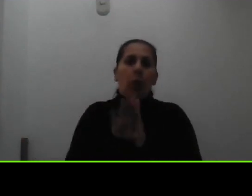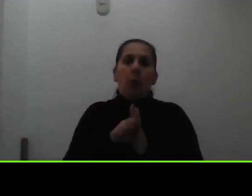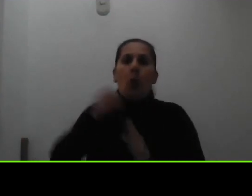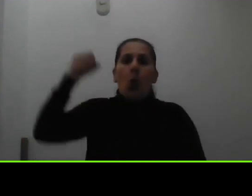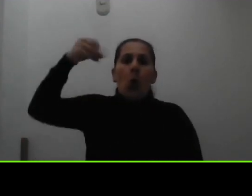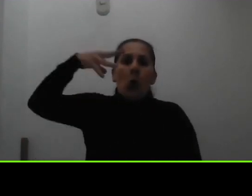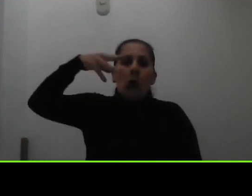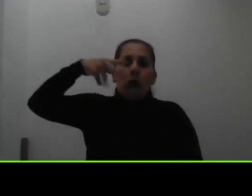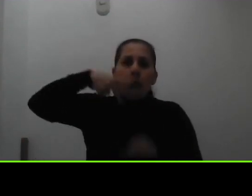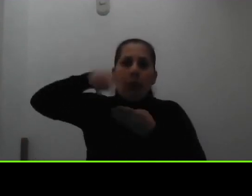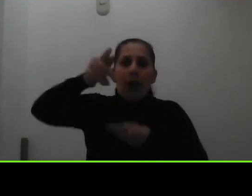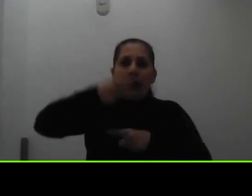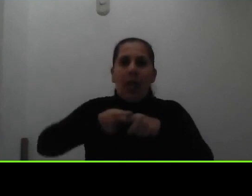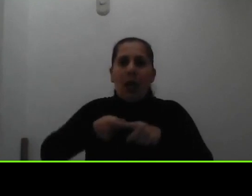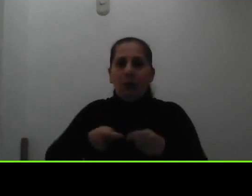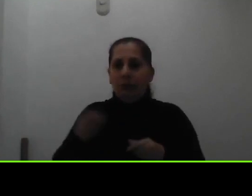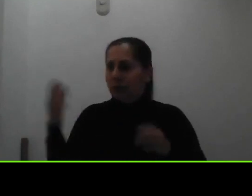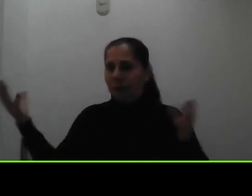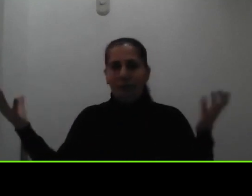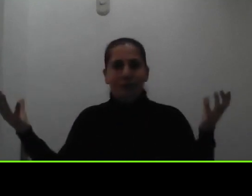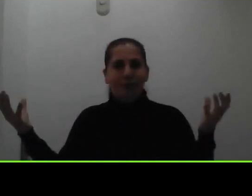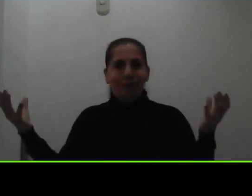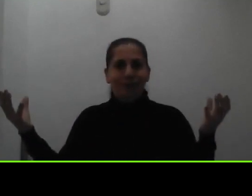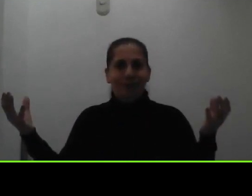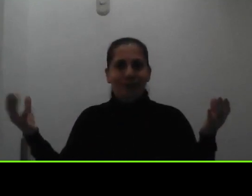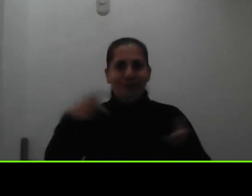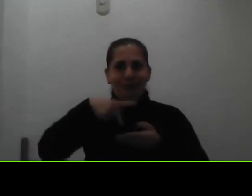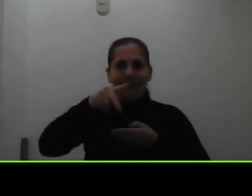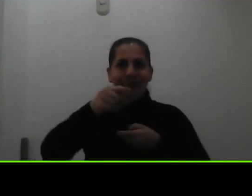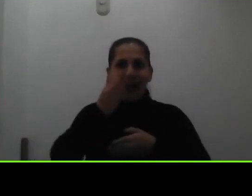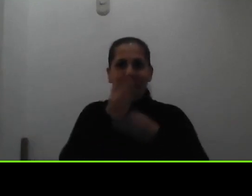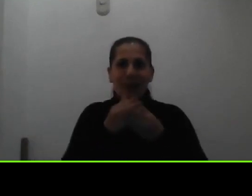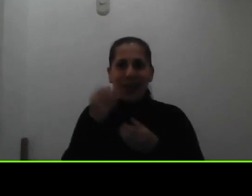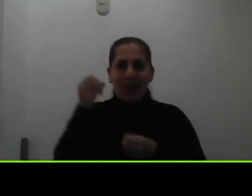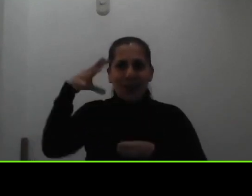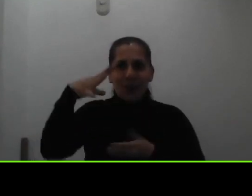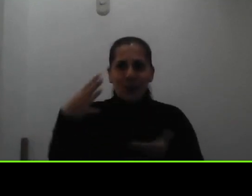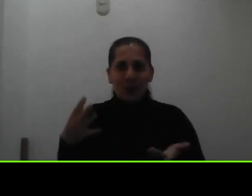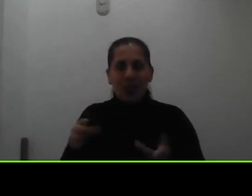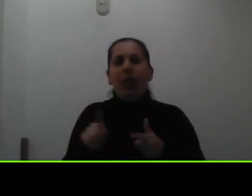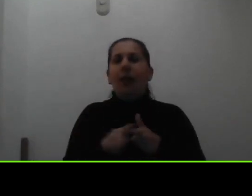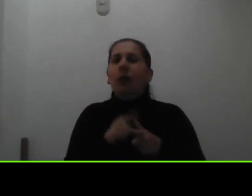o de agua entonces hay notas que podrían hacer aclaratorias al respecto